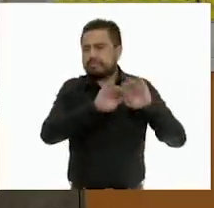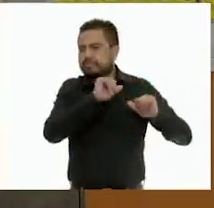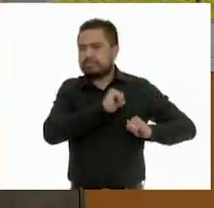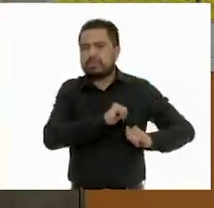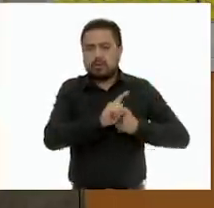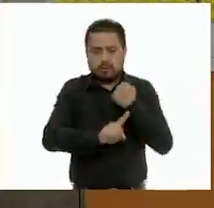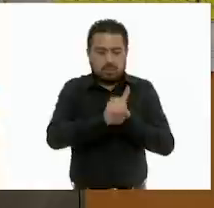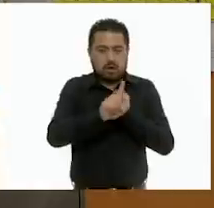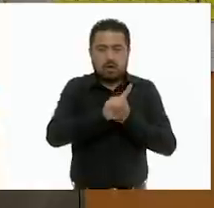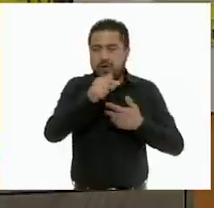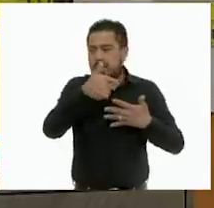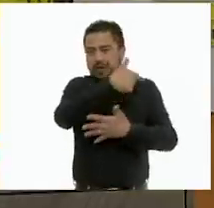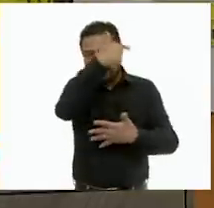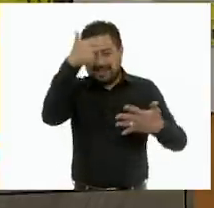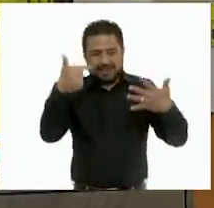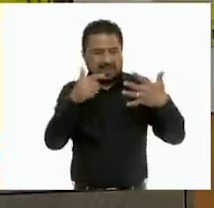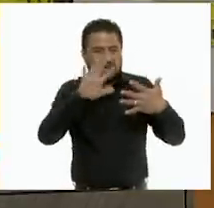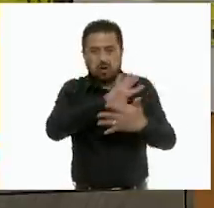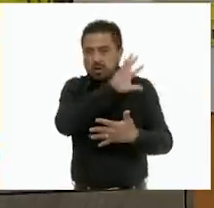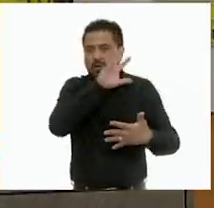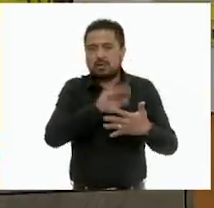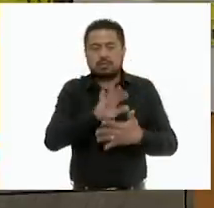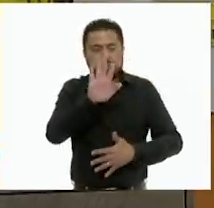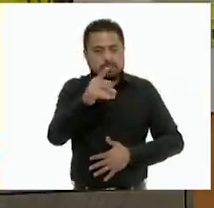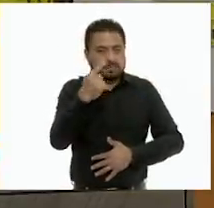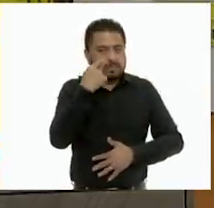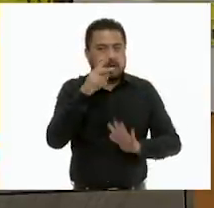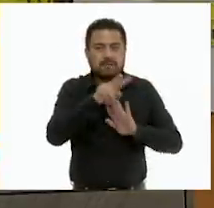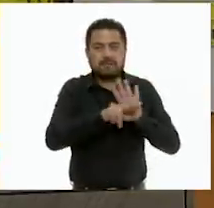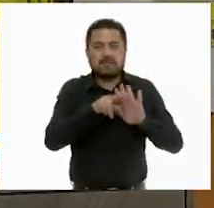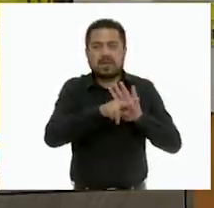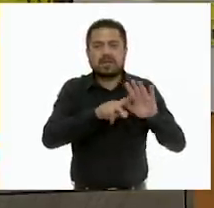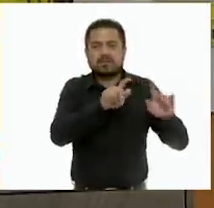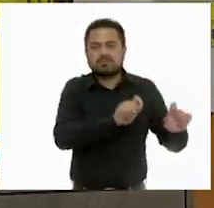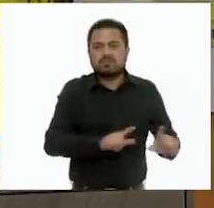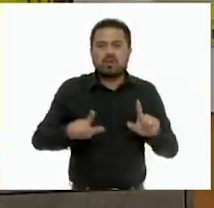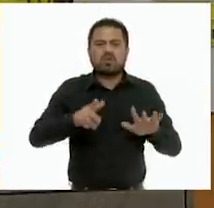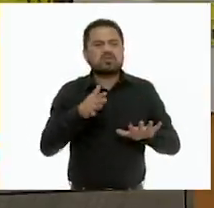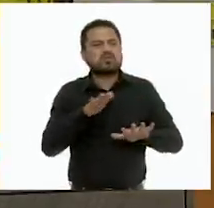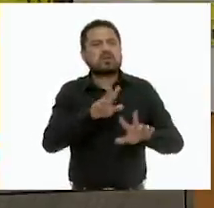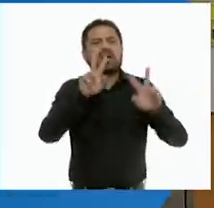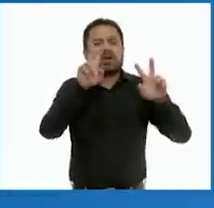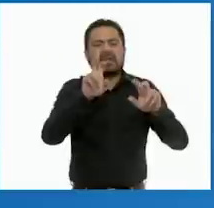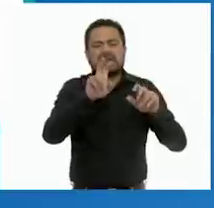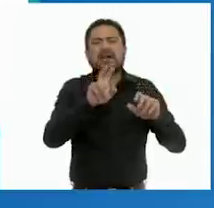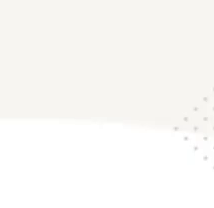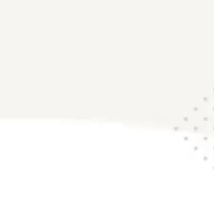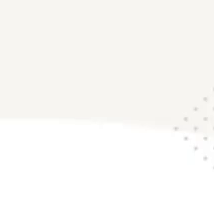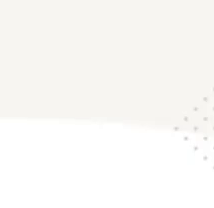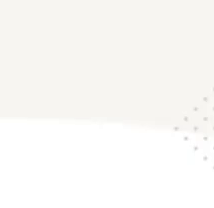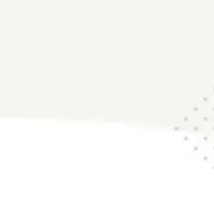ambientales en nuestro planeta. Veamos los siguientes videos sobre la contaminación del agua.